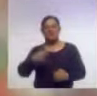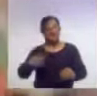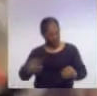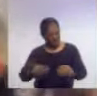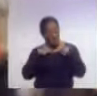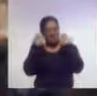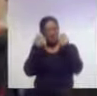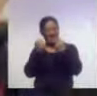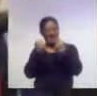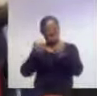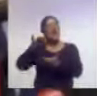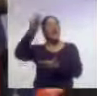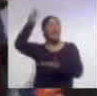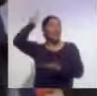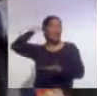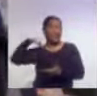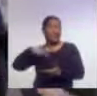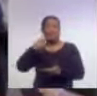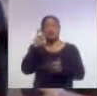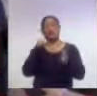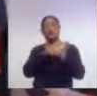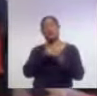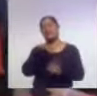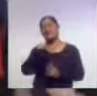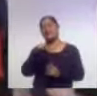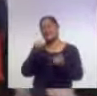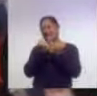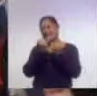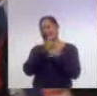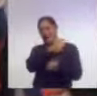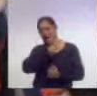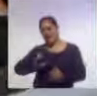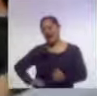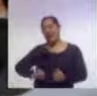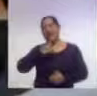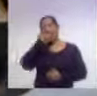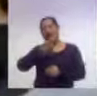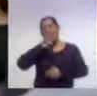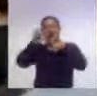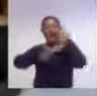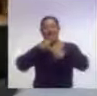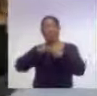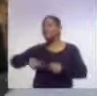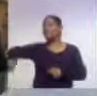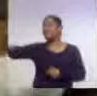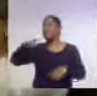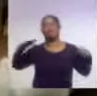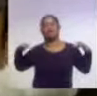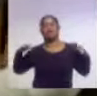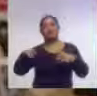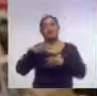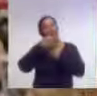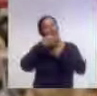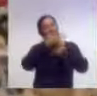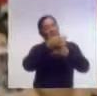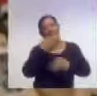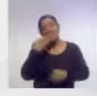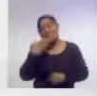intensidad de la campaña de Trump en 2016 y que son bien recibidas por sus seguidores en Florida.